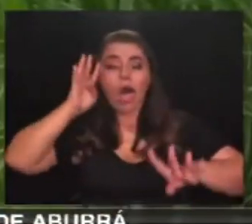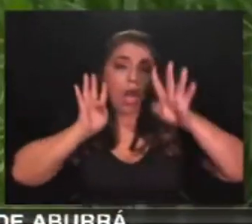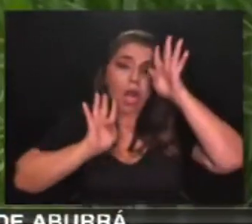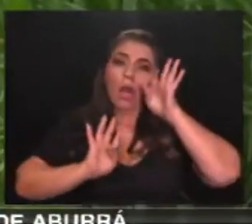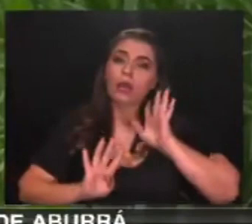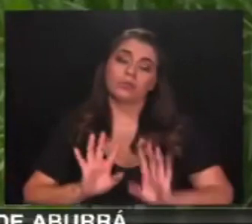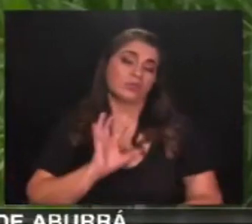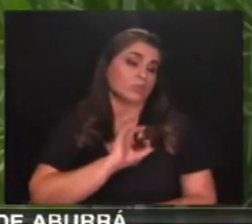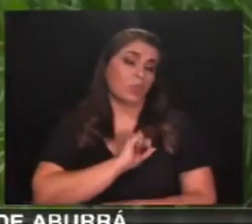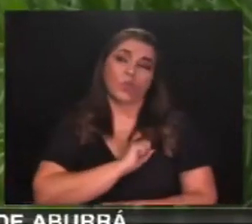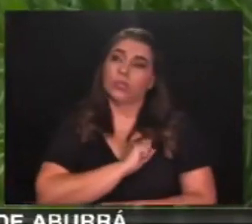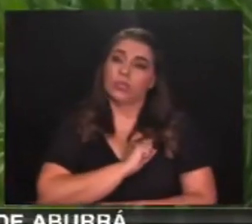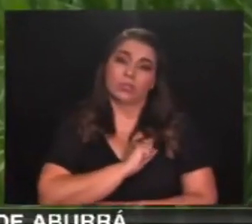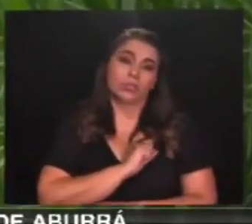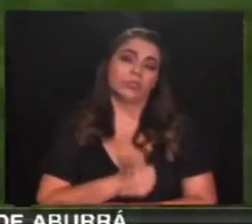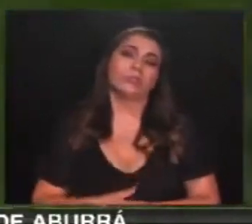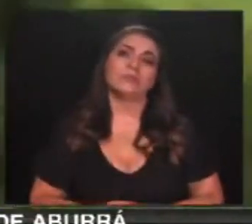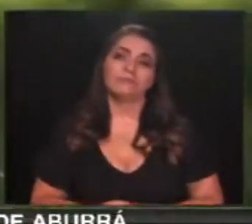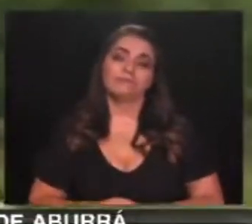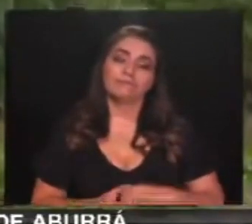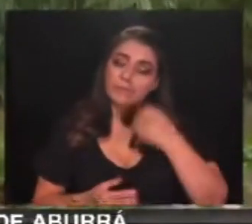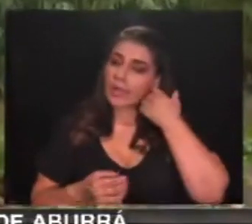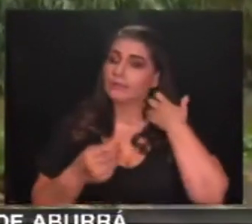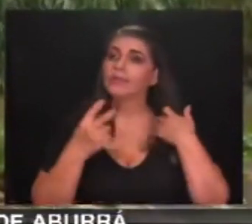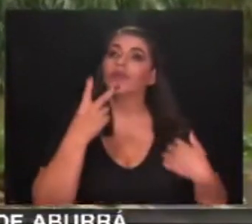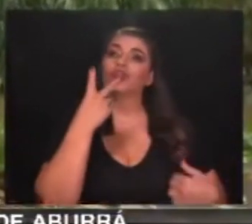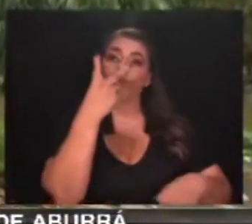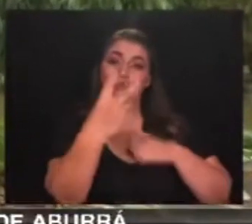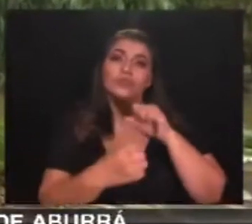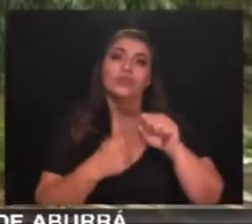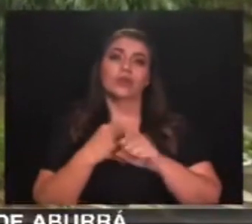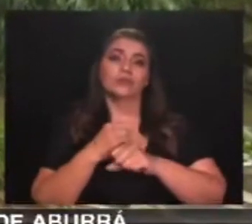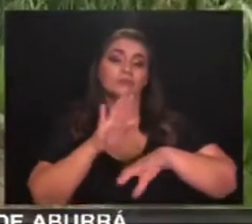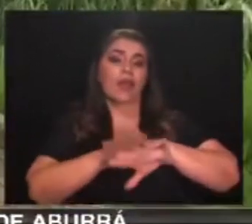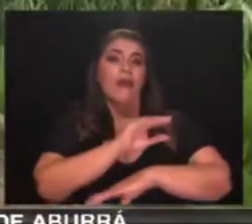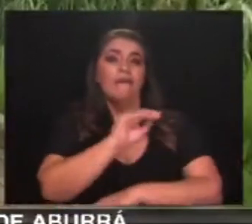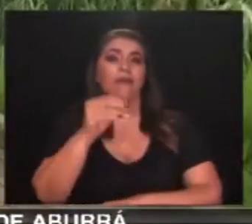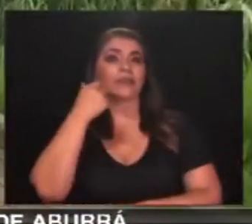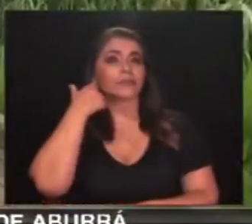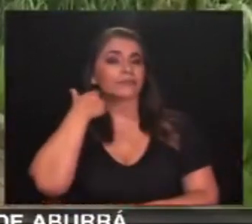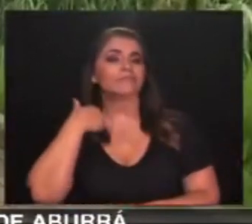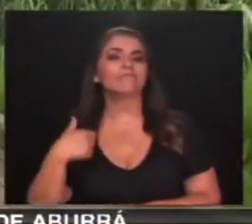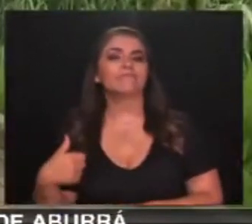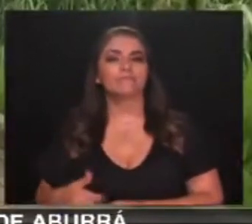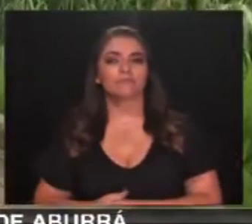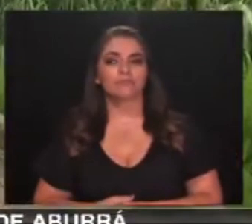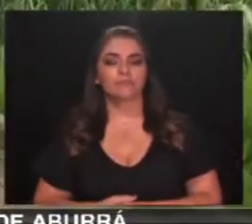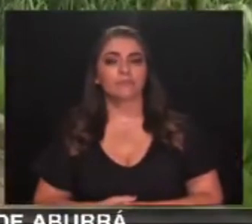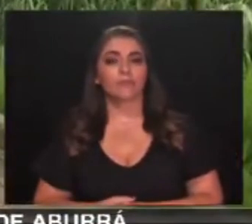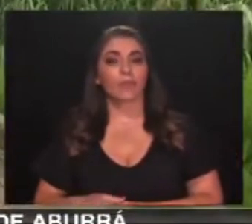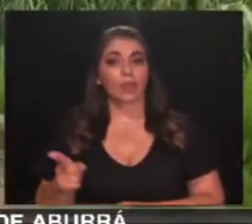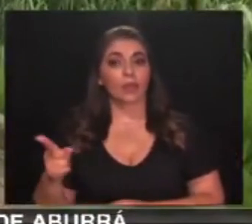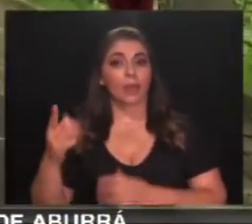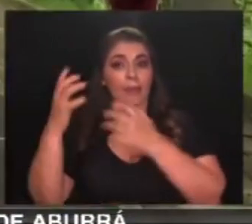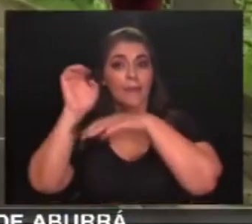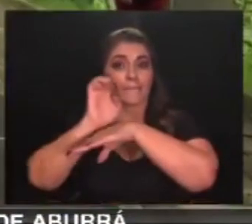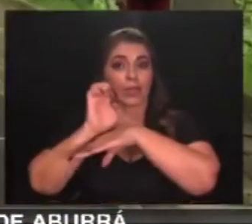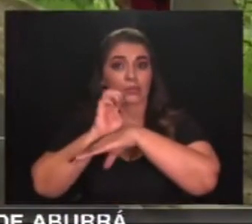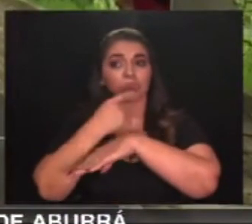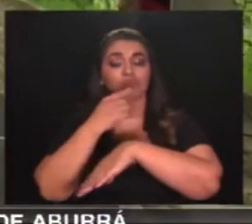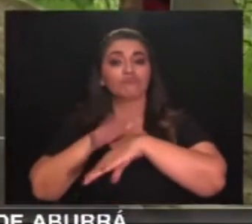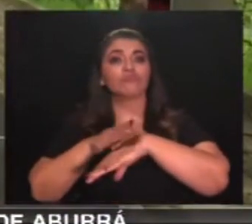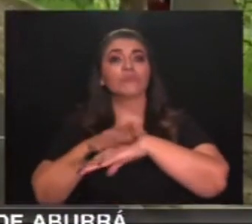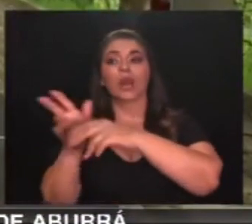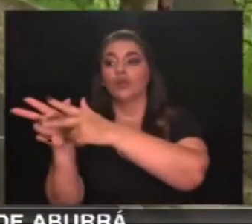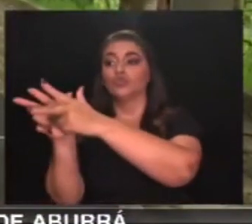en sudor! En vísperas del triste aniversario fueron notificados de que la concesionaria Atopyal se comprometió con la recuperación del puente y